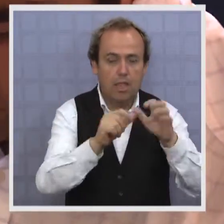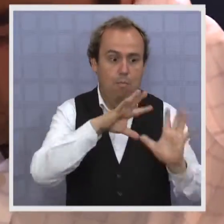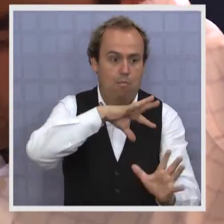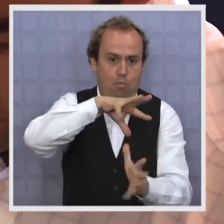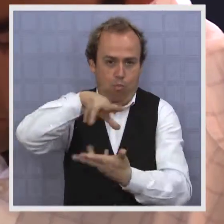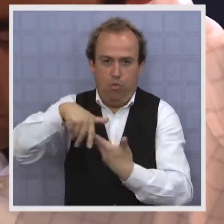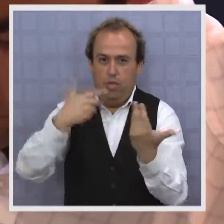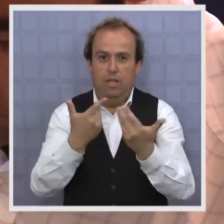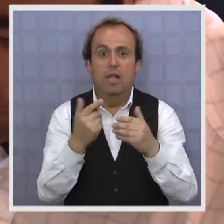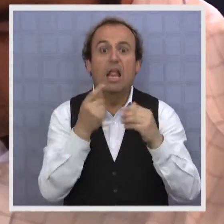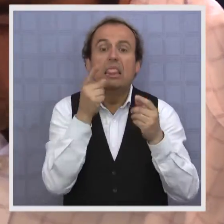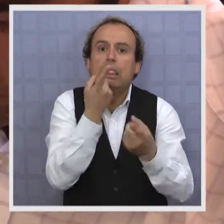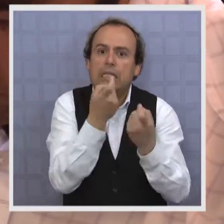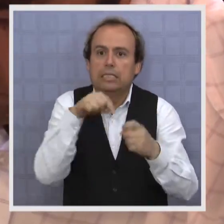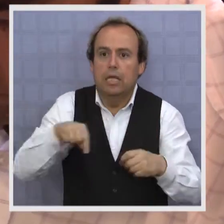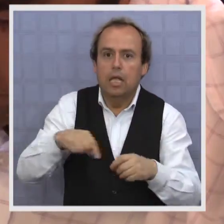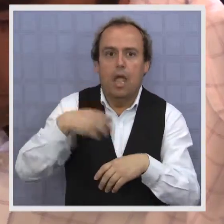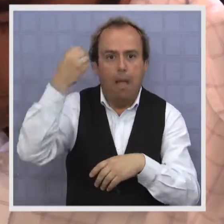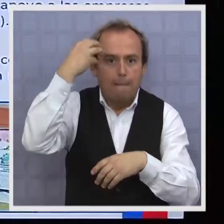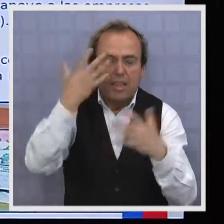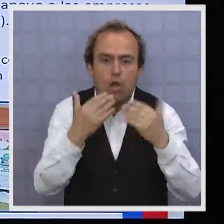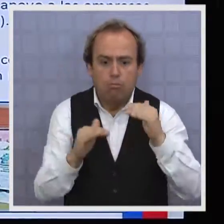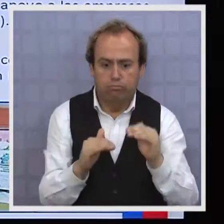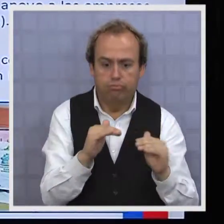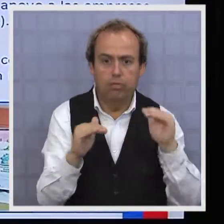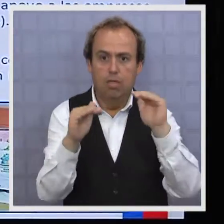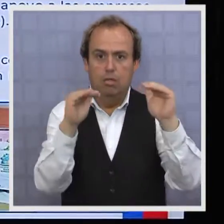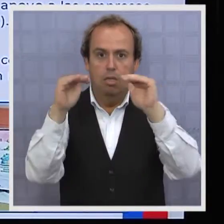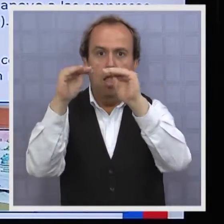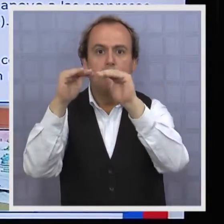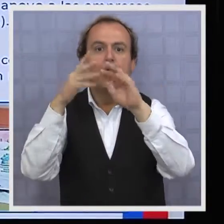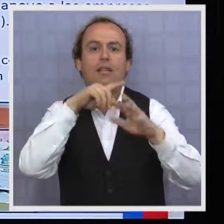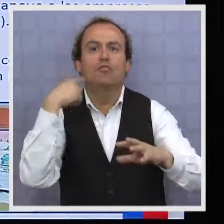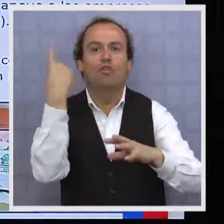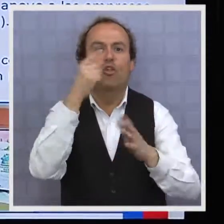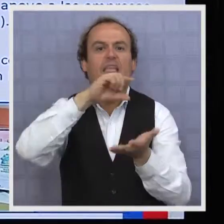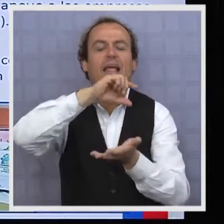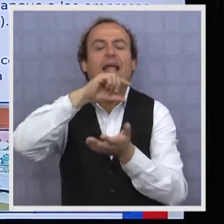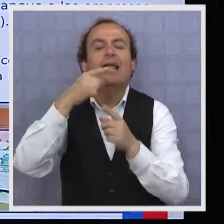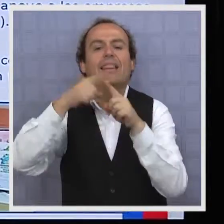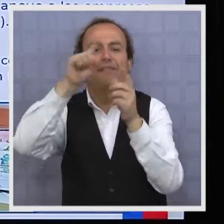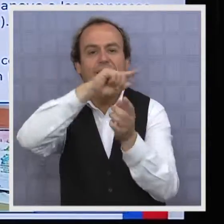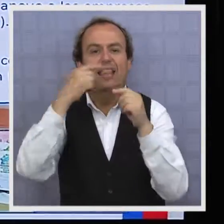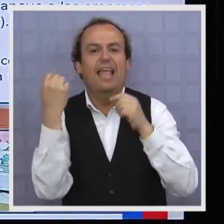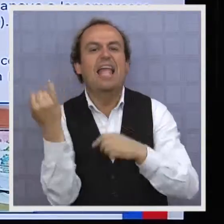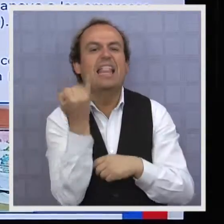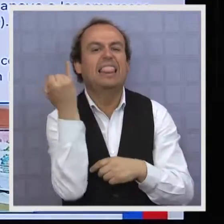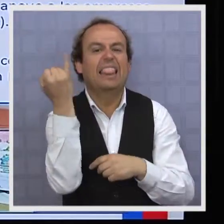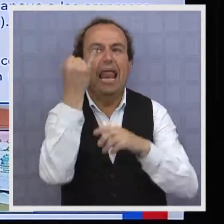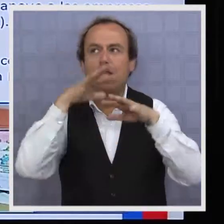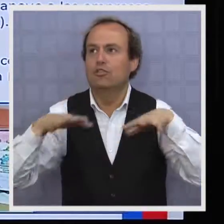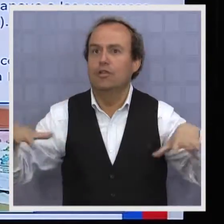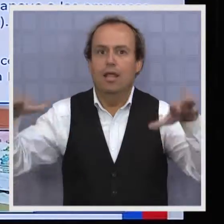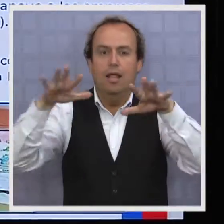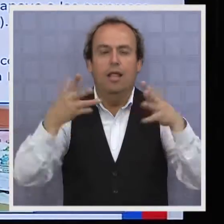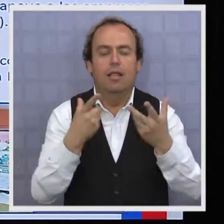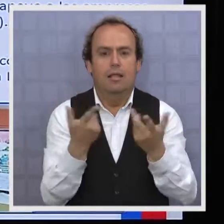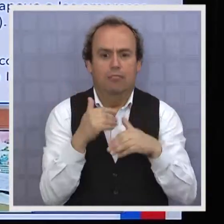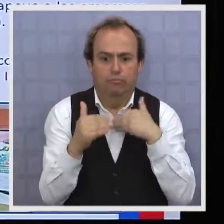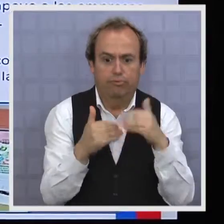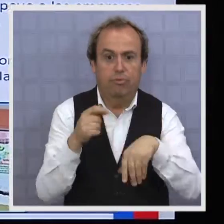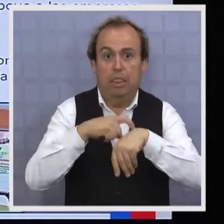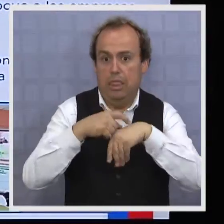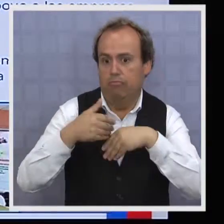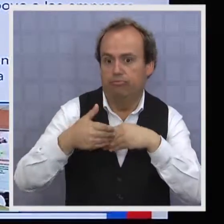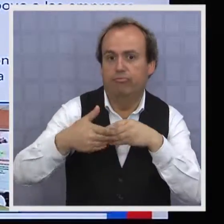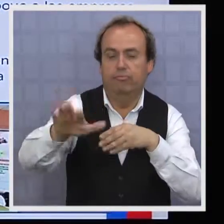mundial, por lo cual para toda la industria regional el poder incorporar de alguna manera o desarrollar innovación es fundamental de cara a su sustentabilidad en